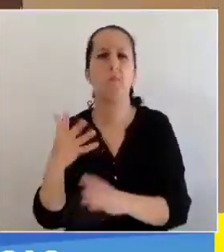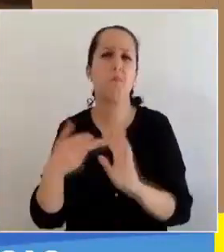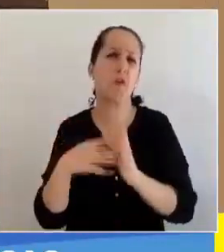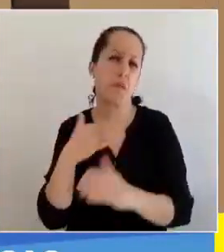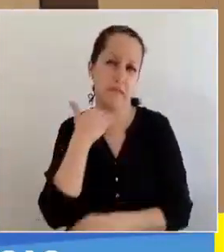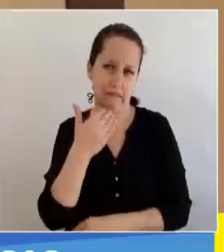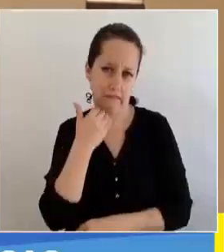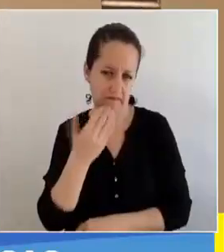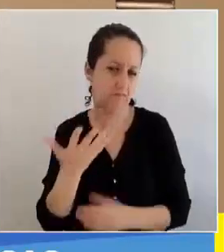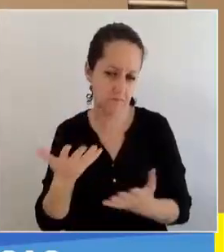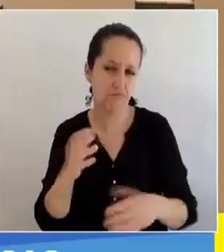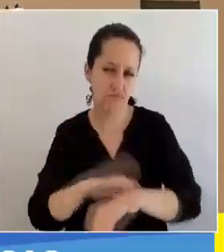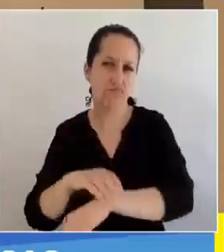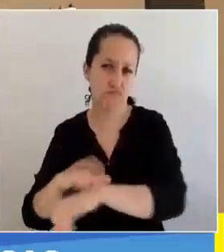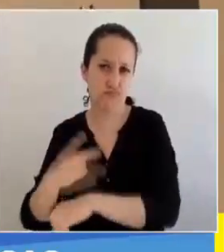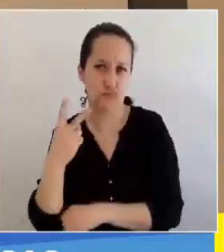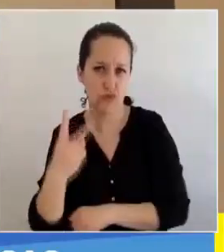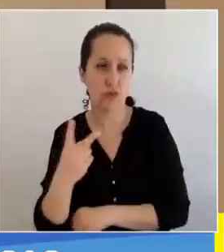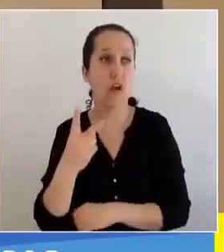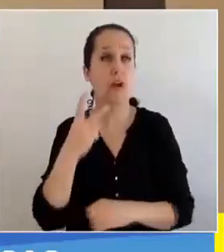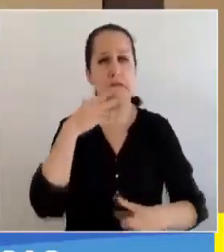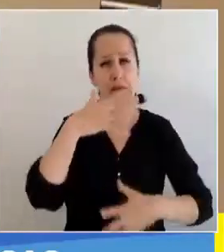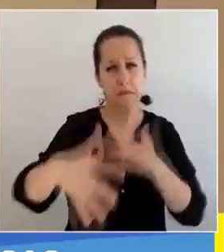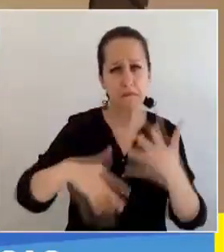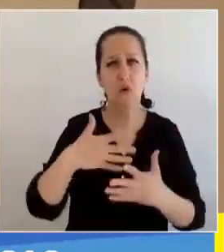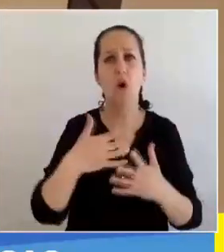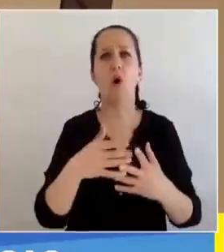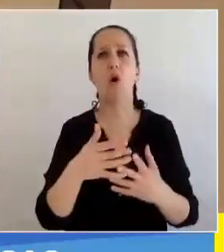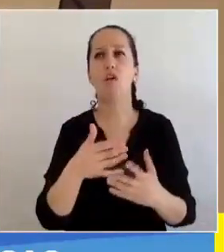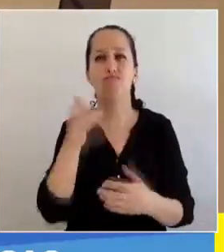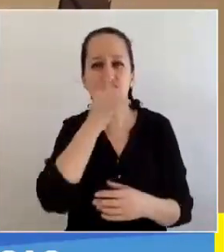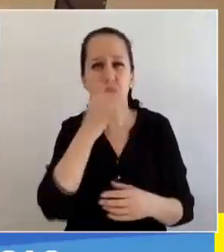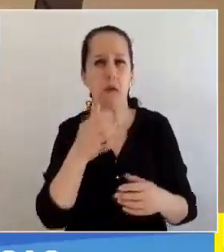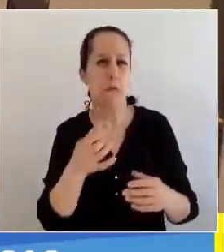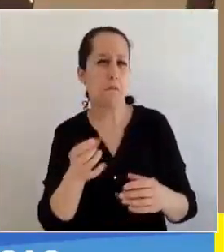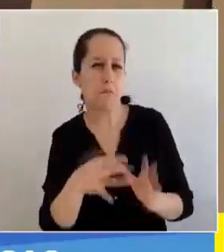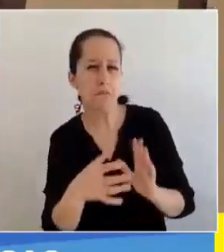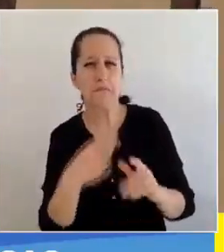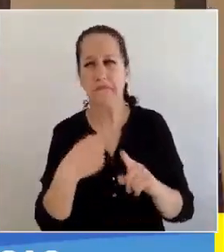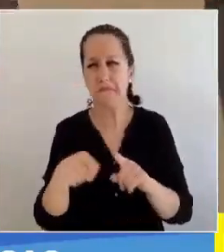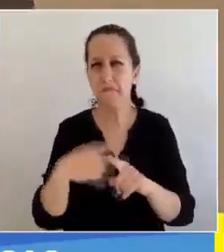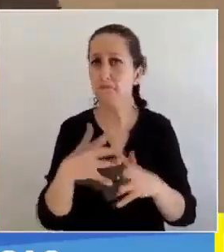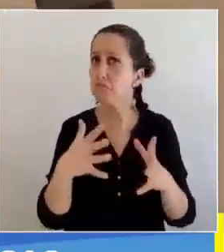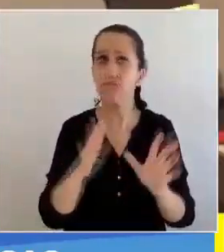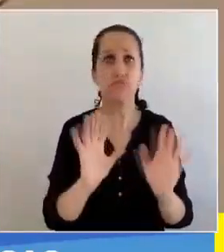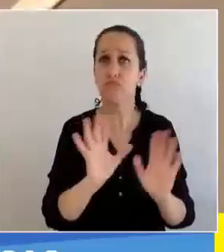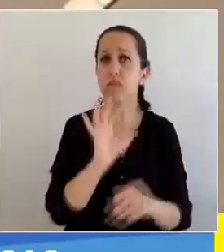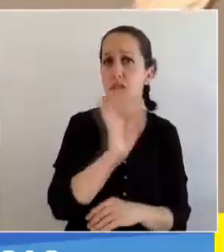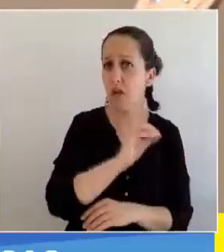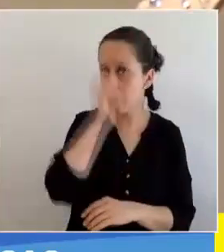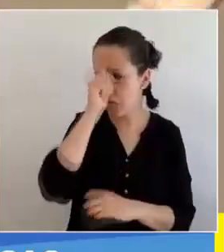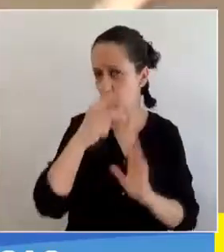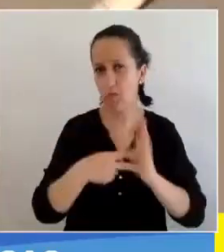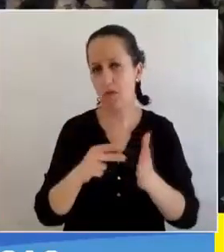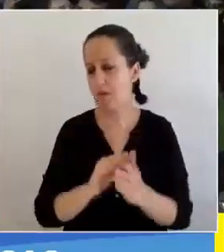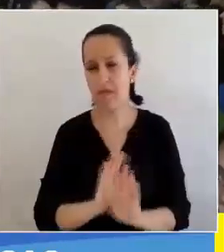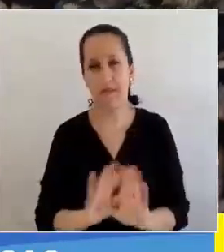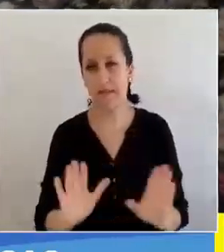por incidentes menores. No se registraron disturbios ni actividad delictual de gravedad en ambas jornadas.